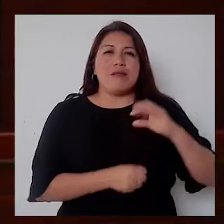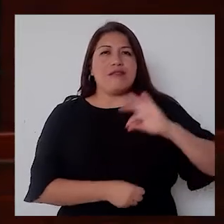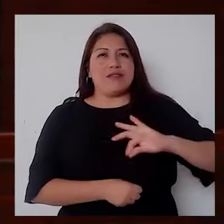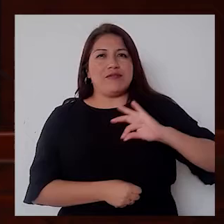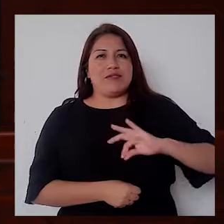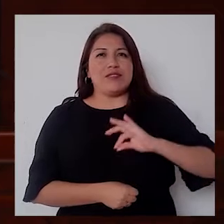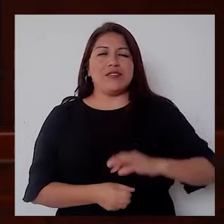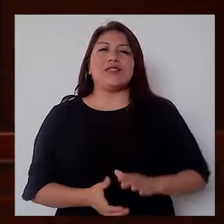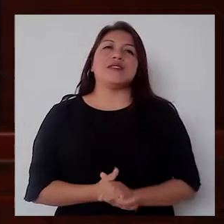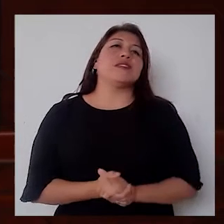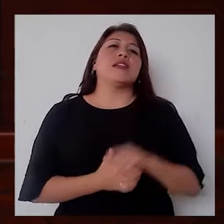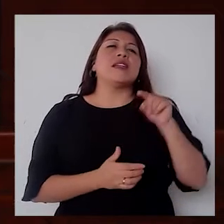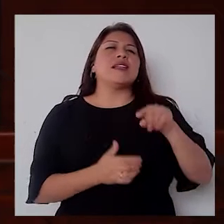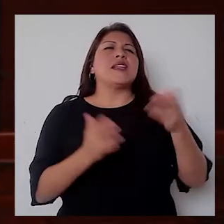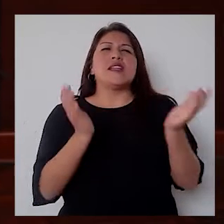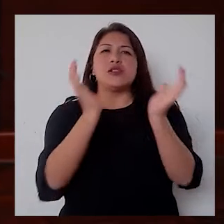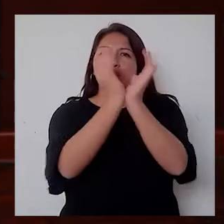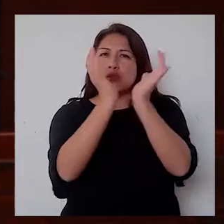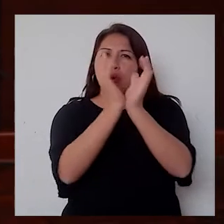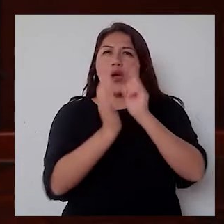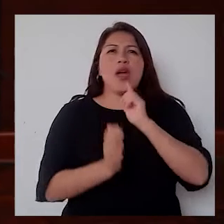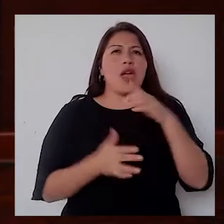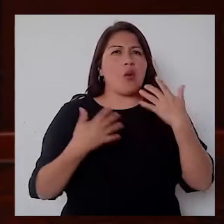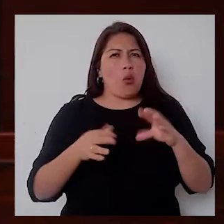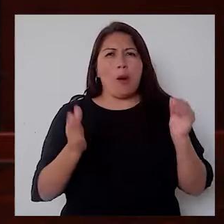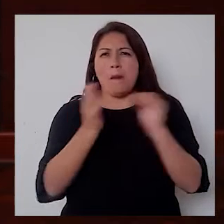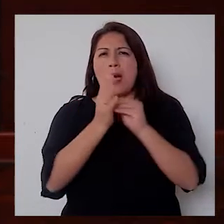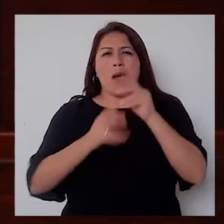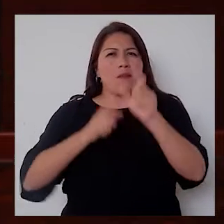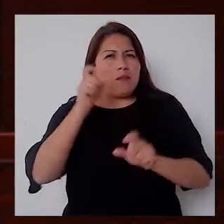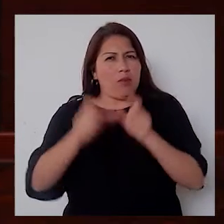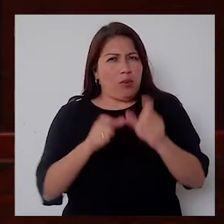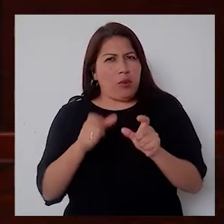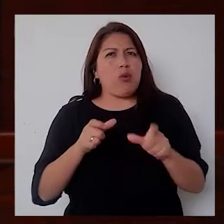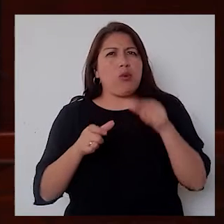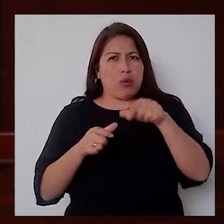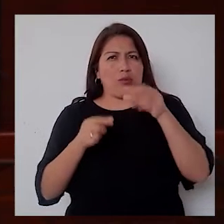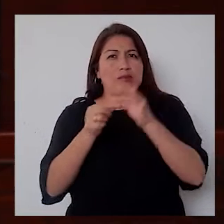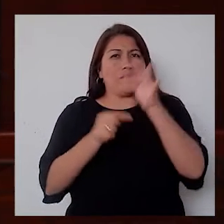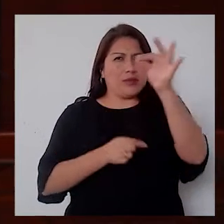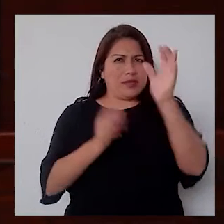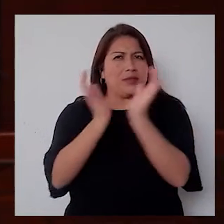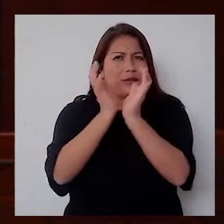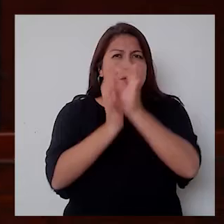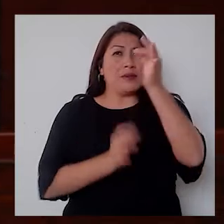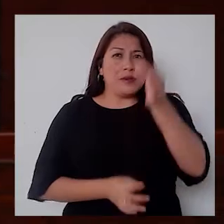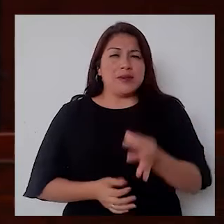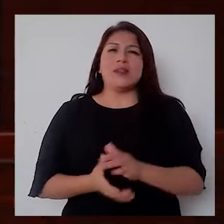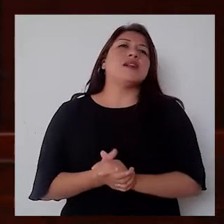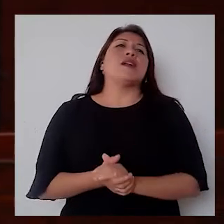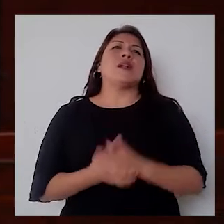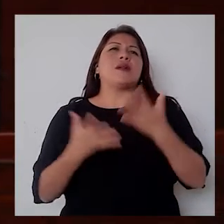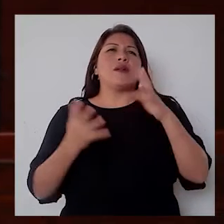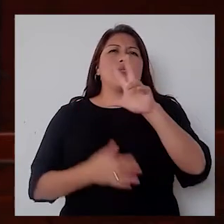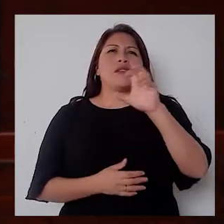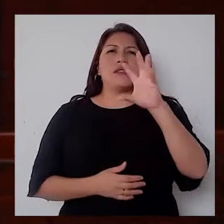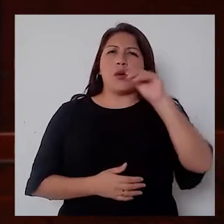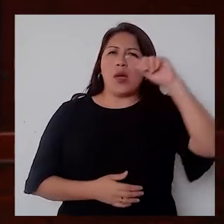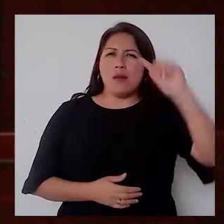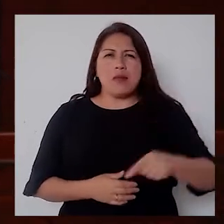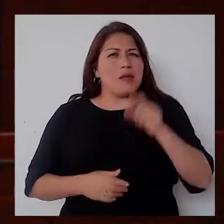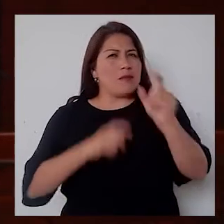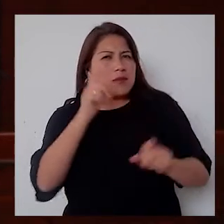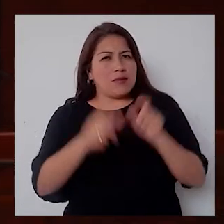Surco es uno de los 10 distritos más poblados que tiene la capital. Bordea alrededor de los 350 mil vecinos que